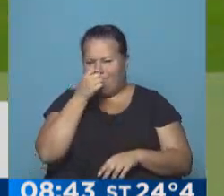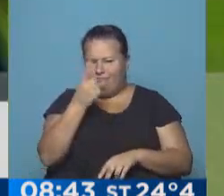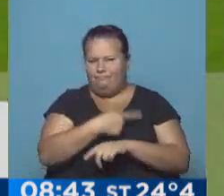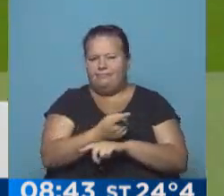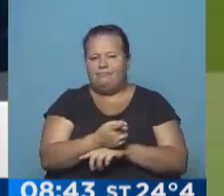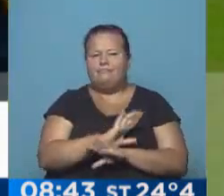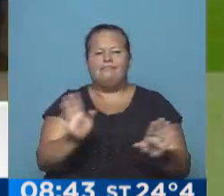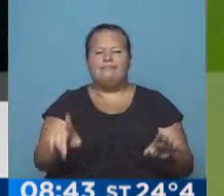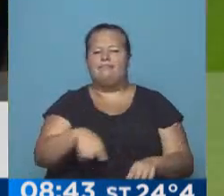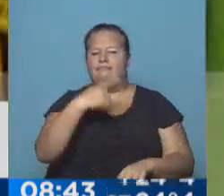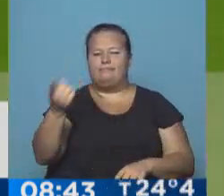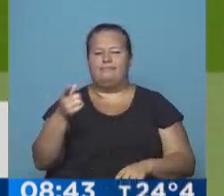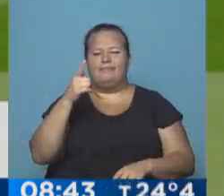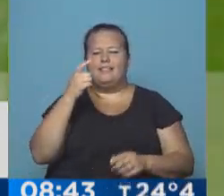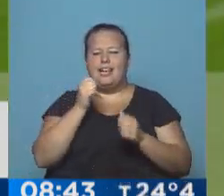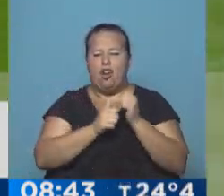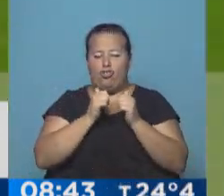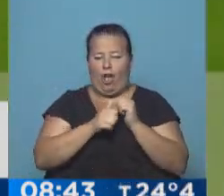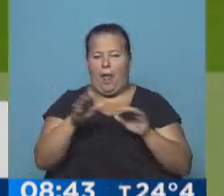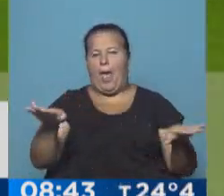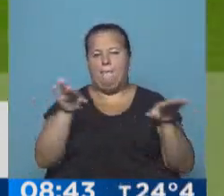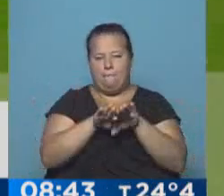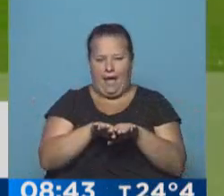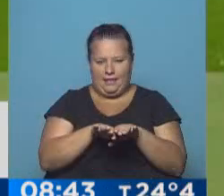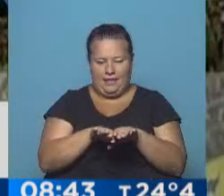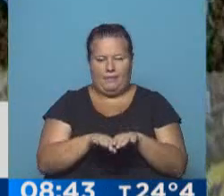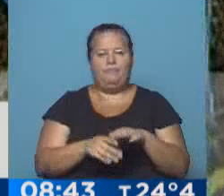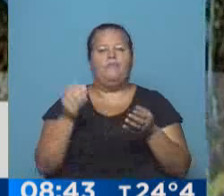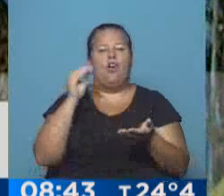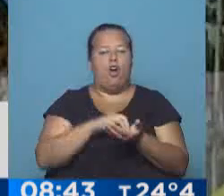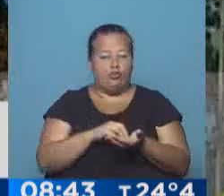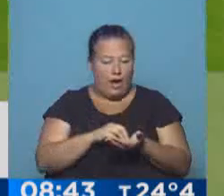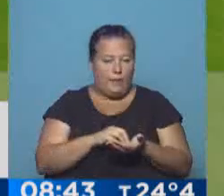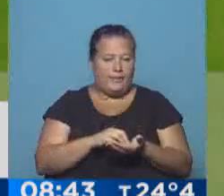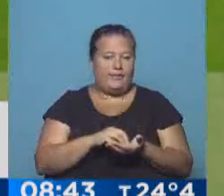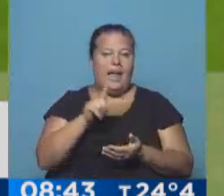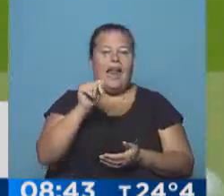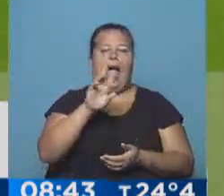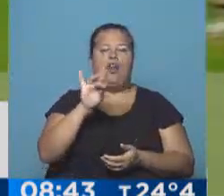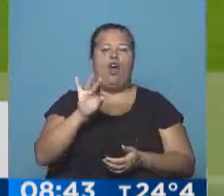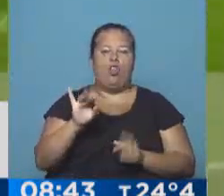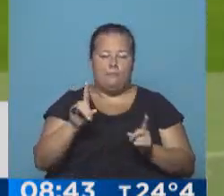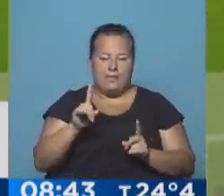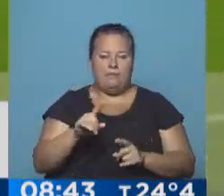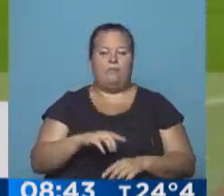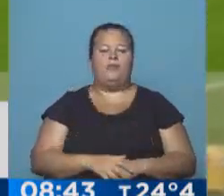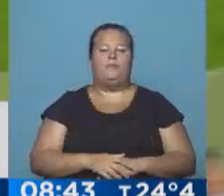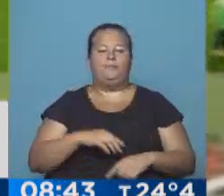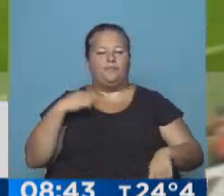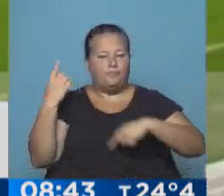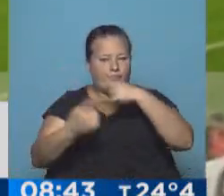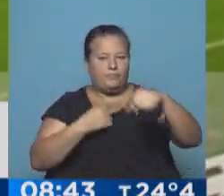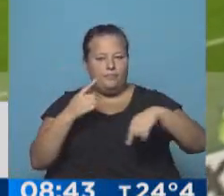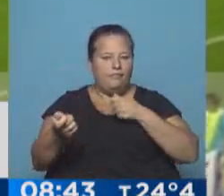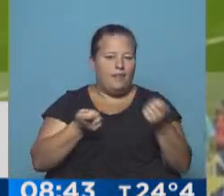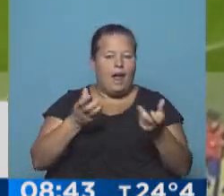justamente, el Canalla, en empatarlo. Otra vez con la Rondo como protagonista, girando y dando